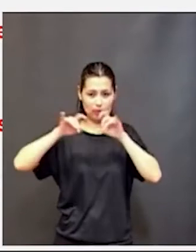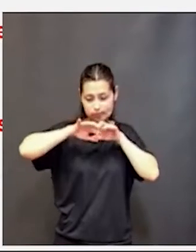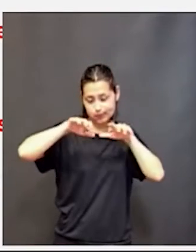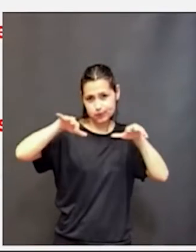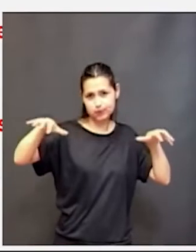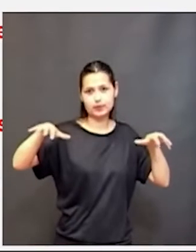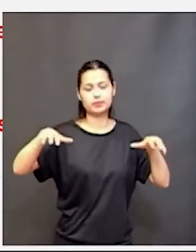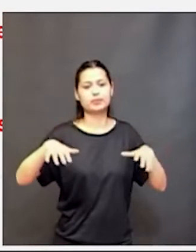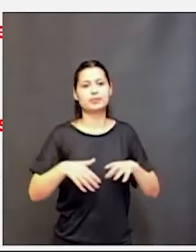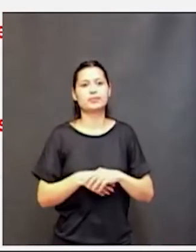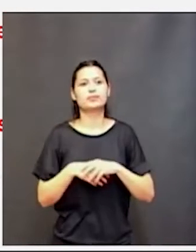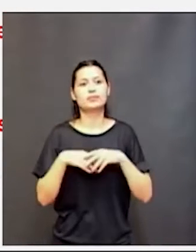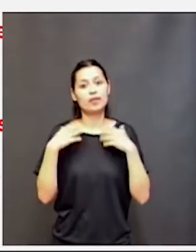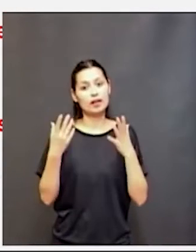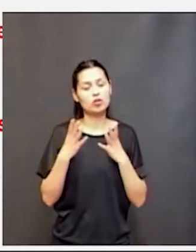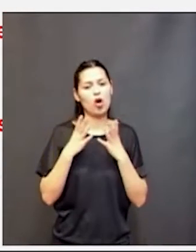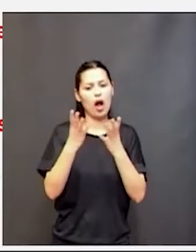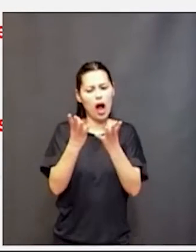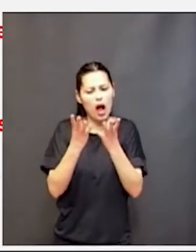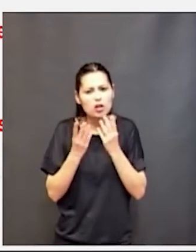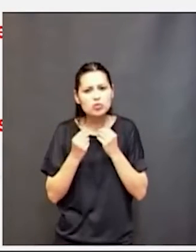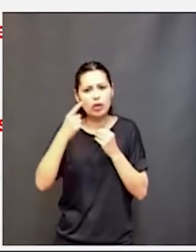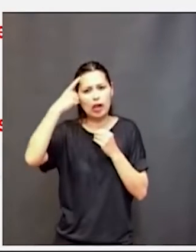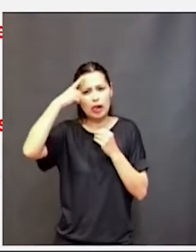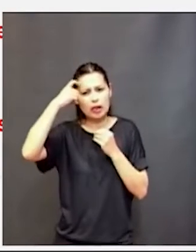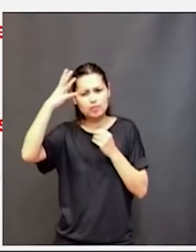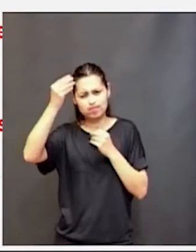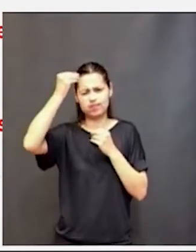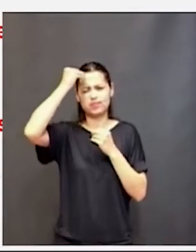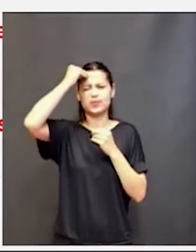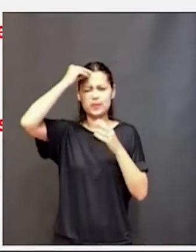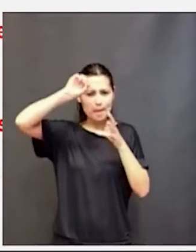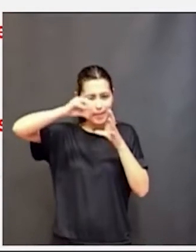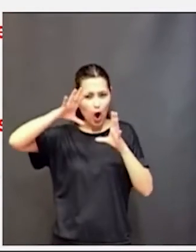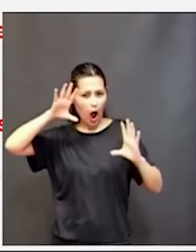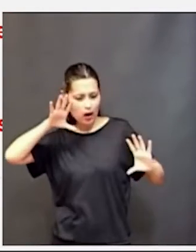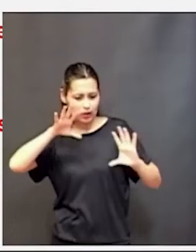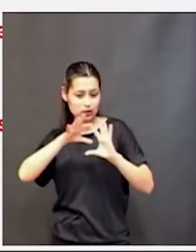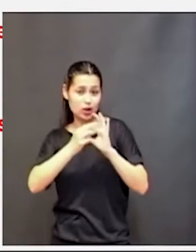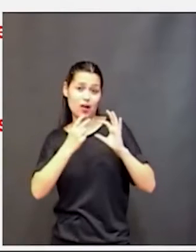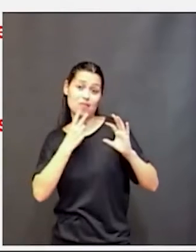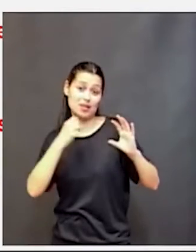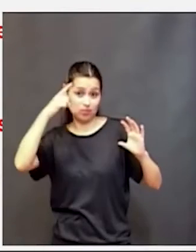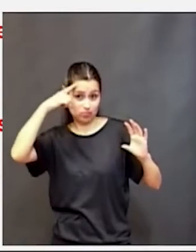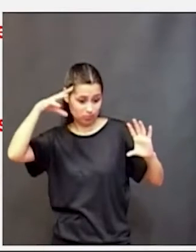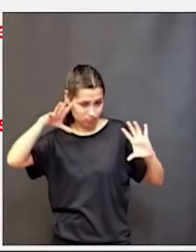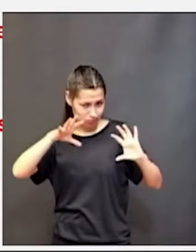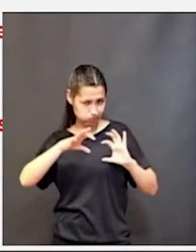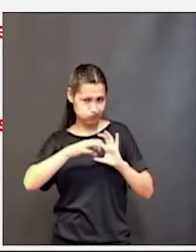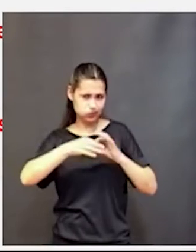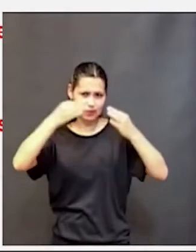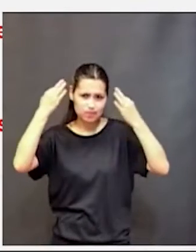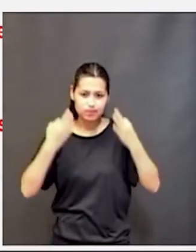que la función cognitiva se consolide se afiance genere mejores conexiones neuronales así que es muy importante